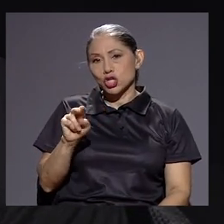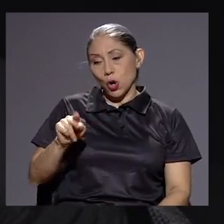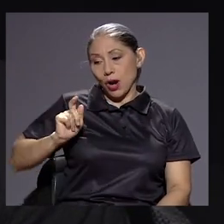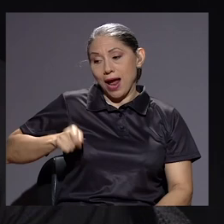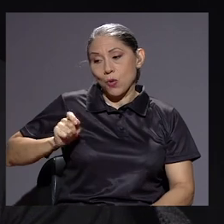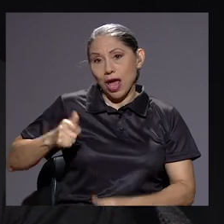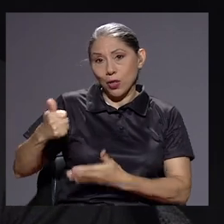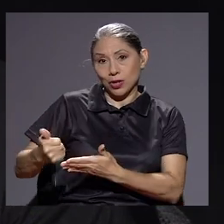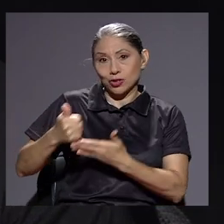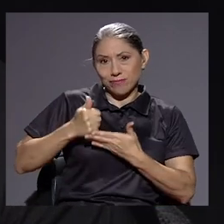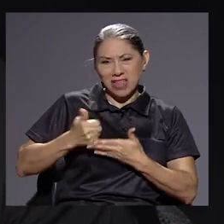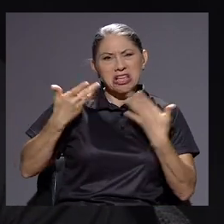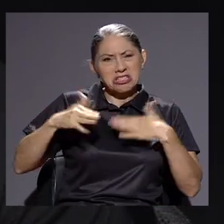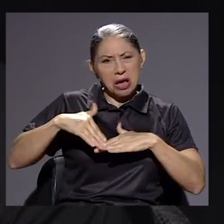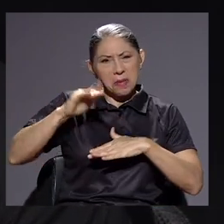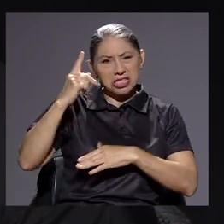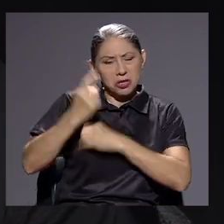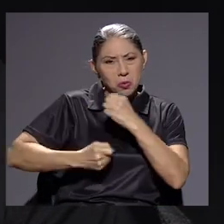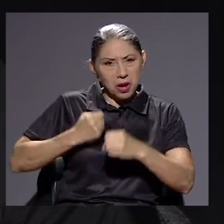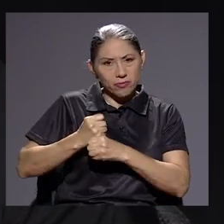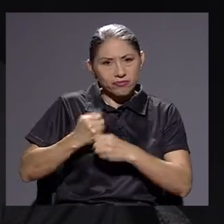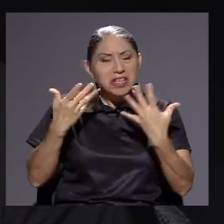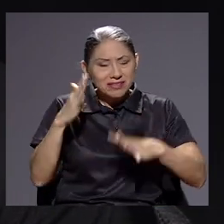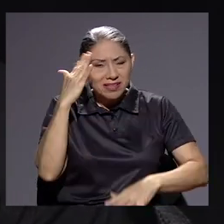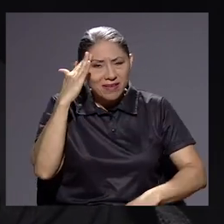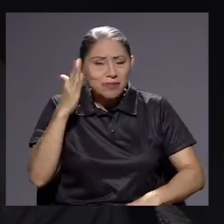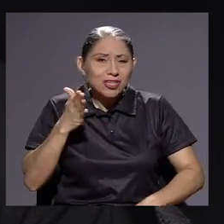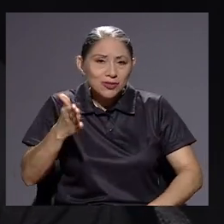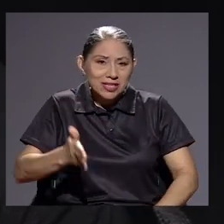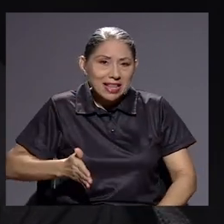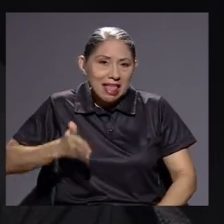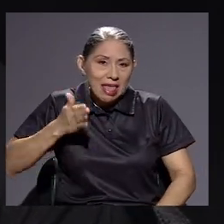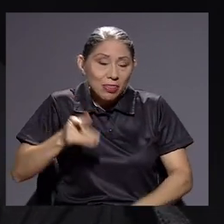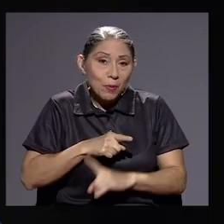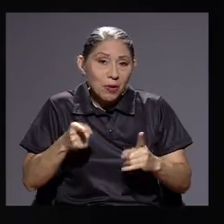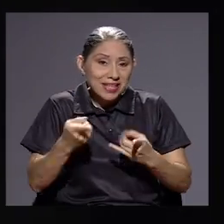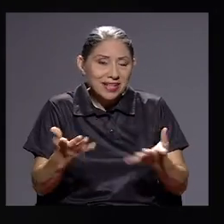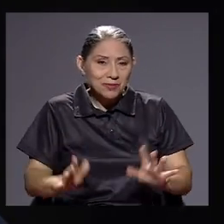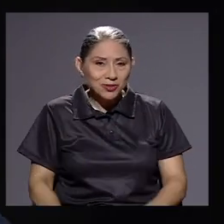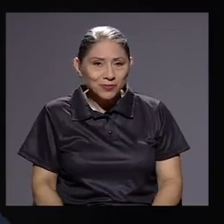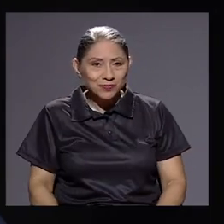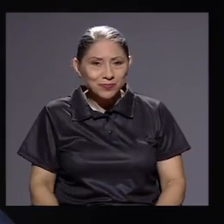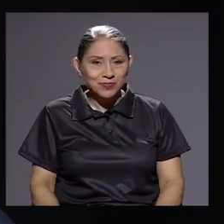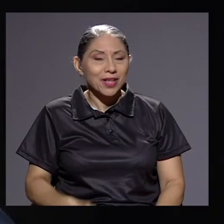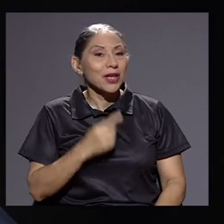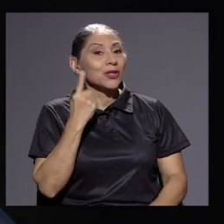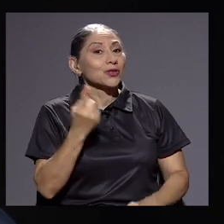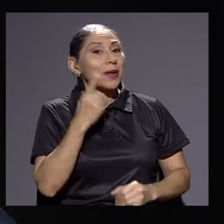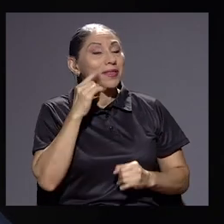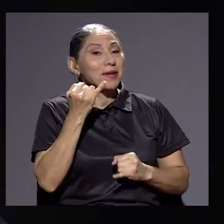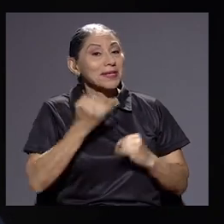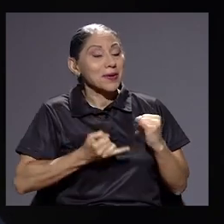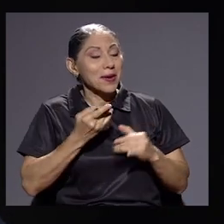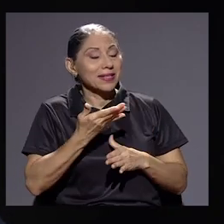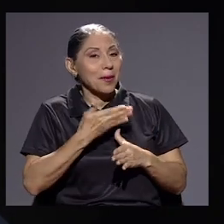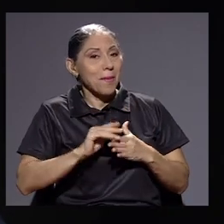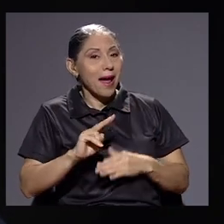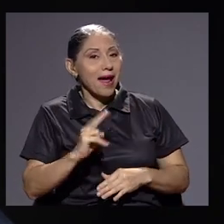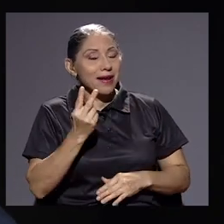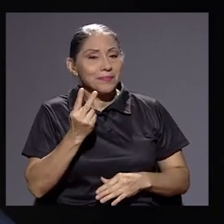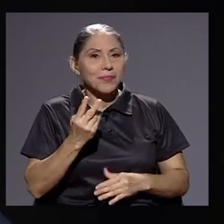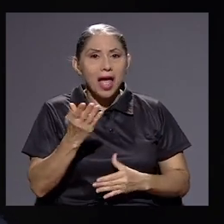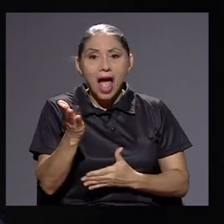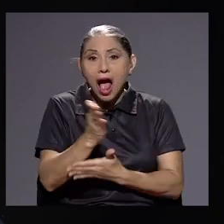y ya llevamos un poco más de un año, ya sabemos que eso es lento, ¿verdad? Pero ahí estamos. Doña Amanda, nada más para cerrar en este bloque, hay